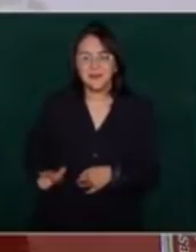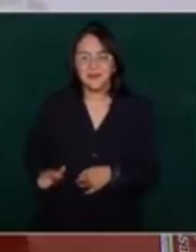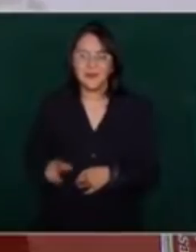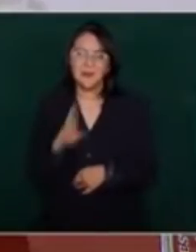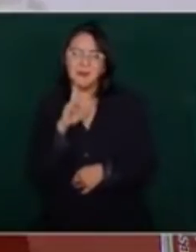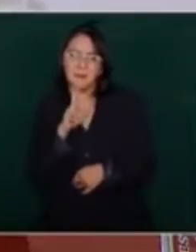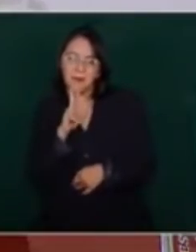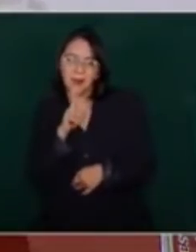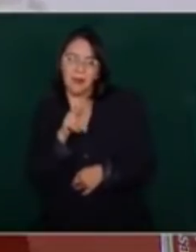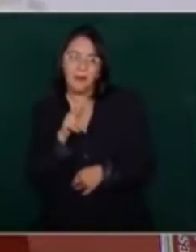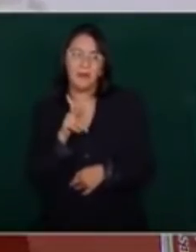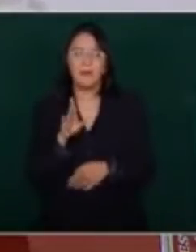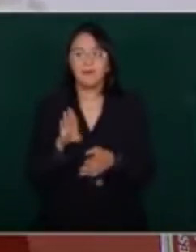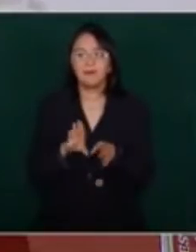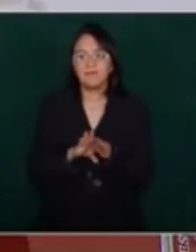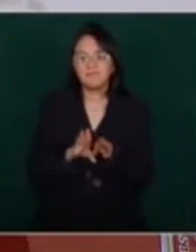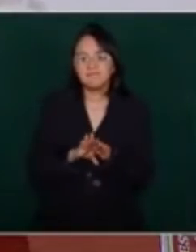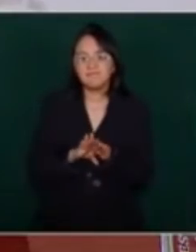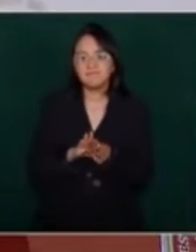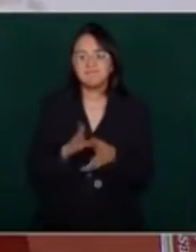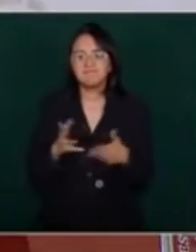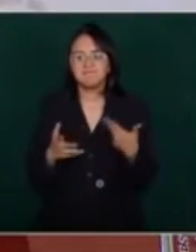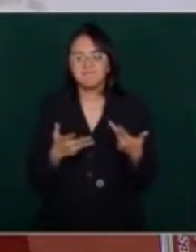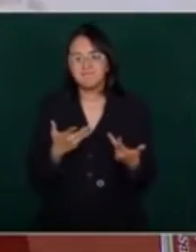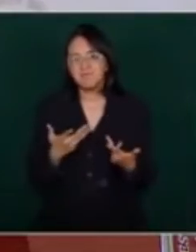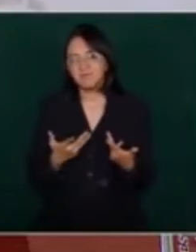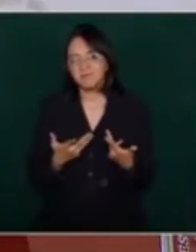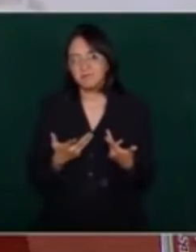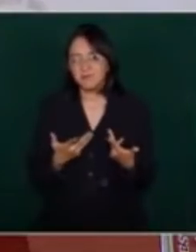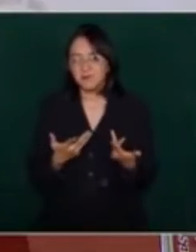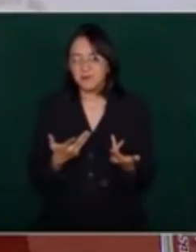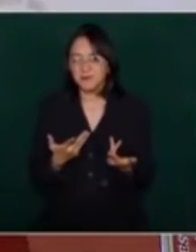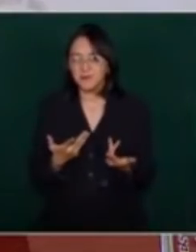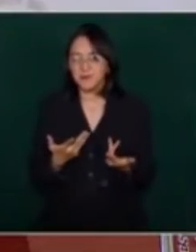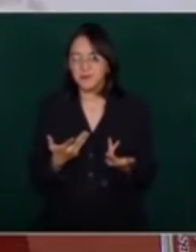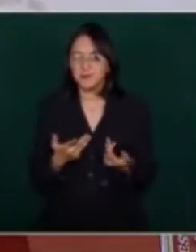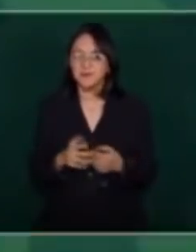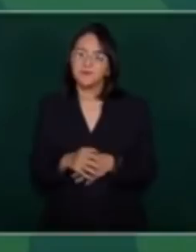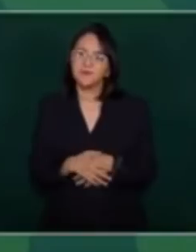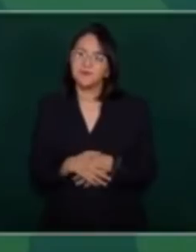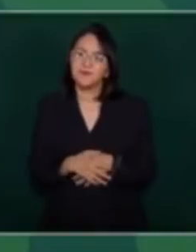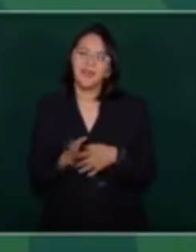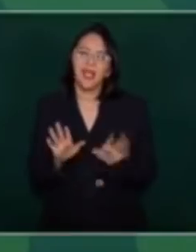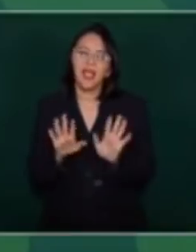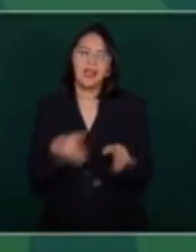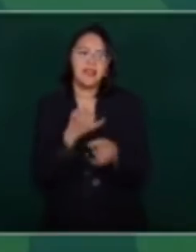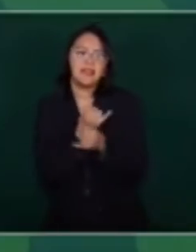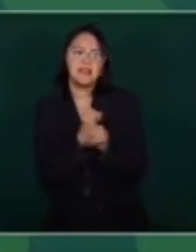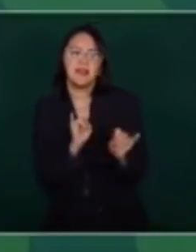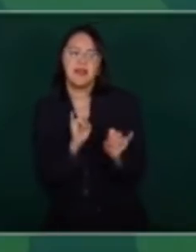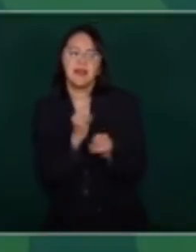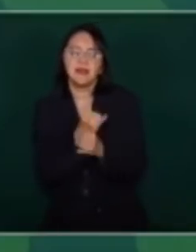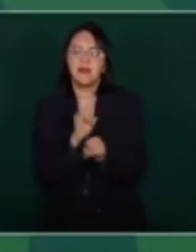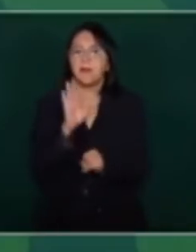simulando que eran independientes.